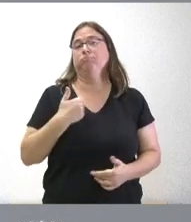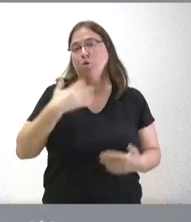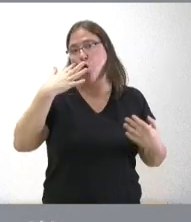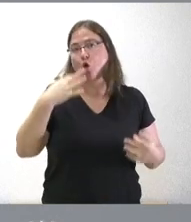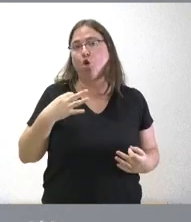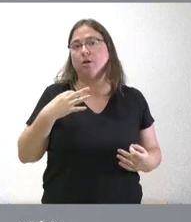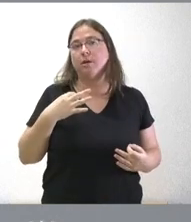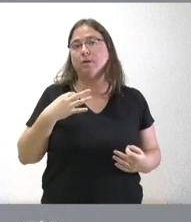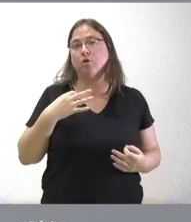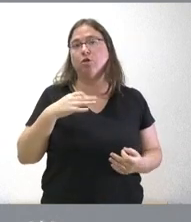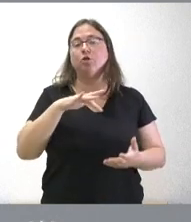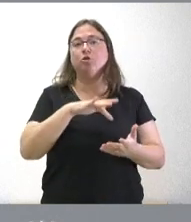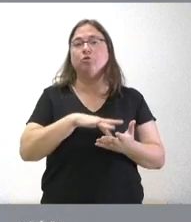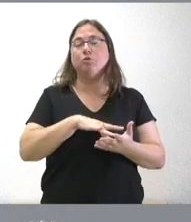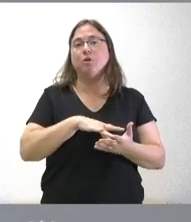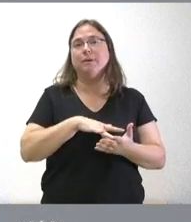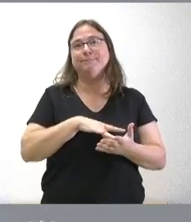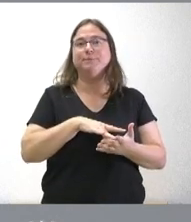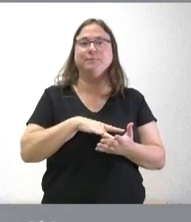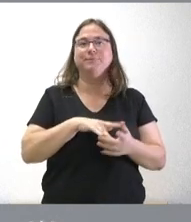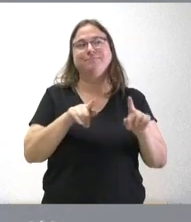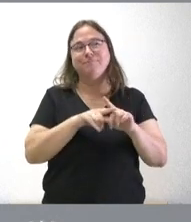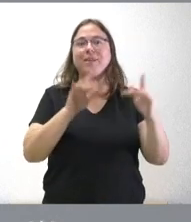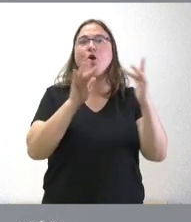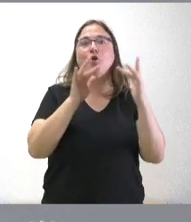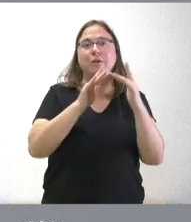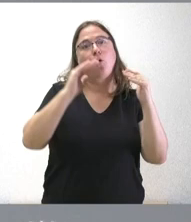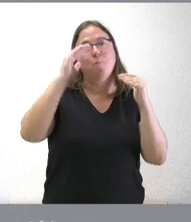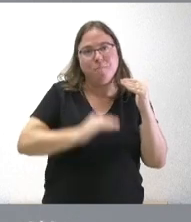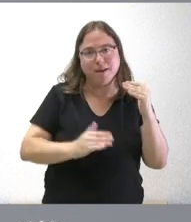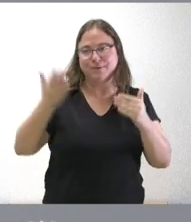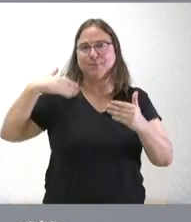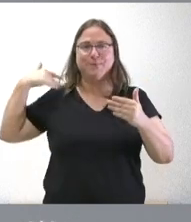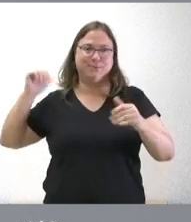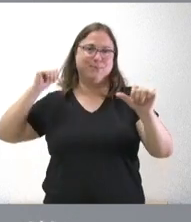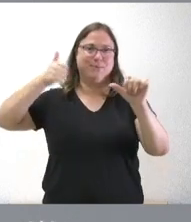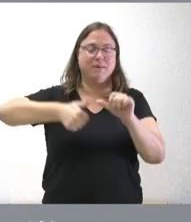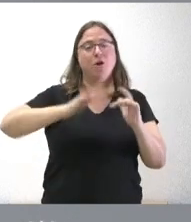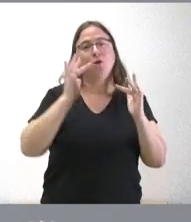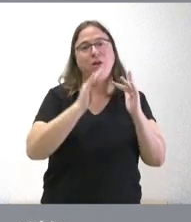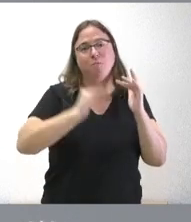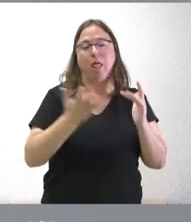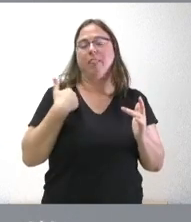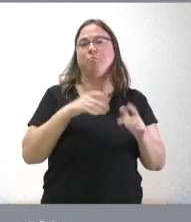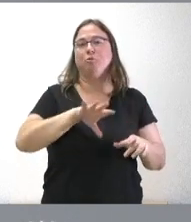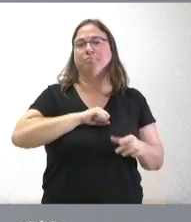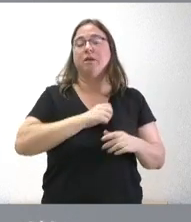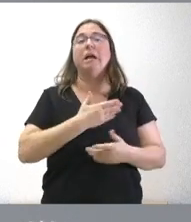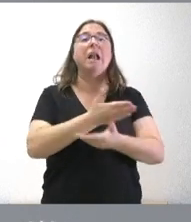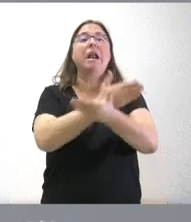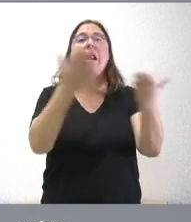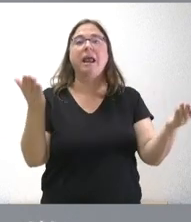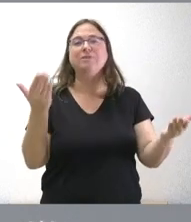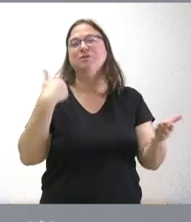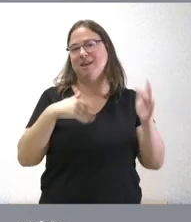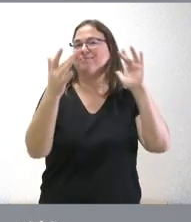son los que menos contacto ha tenido en su relación institucional con el resto pues lógicamente